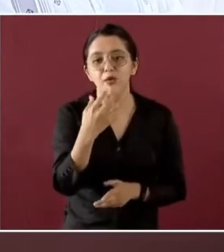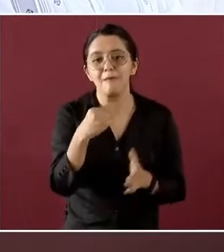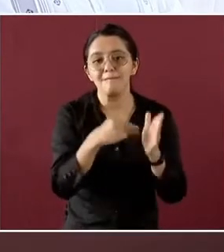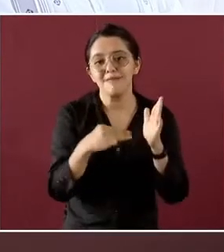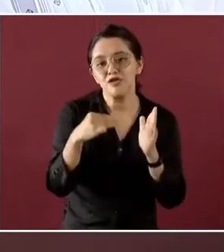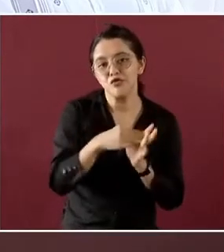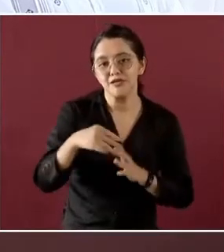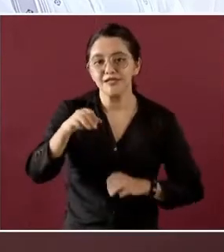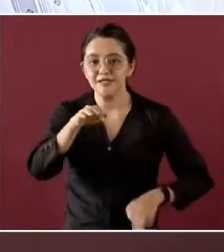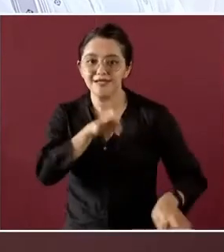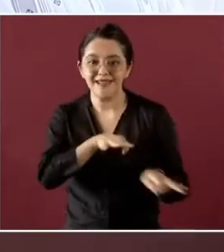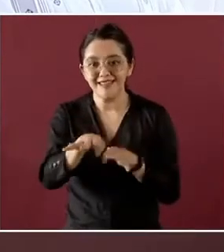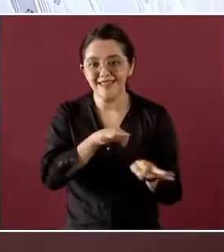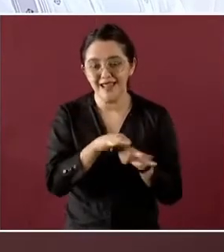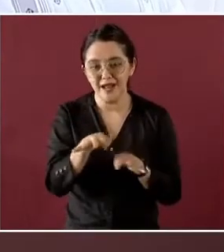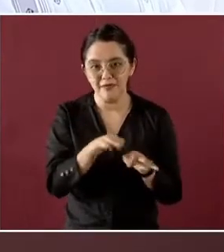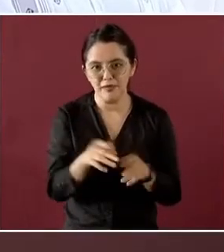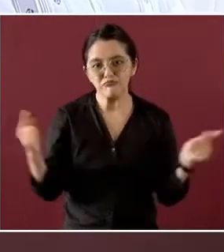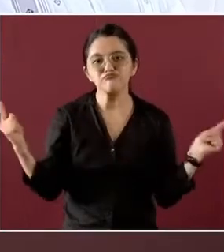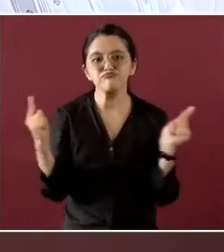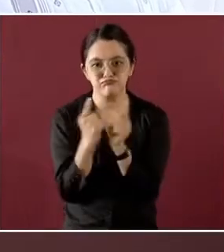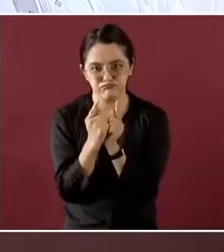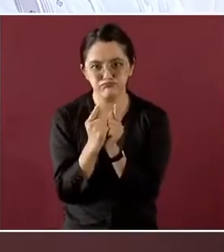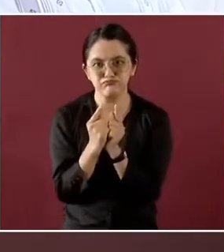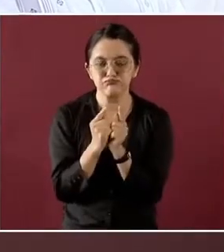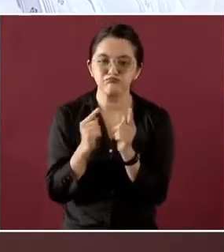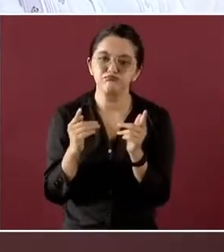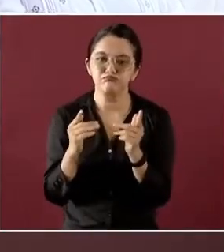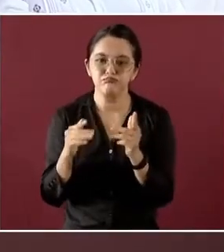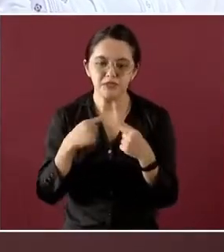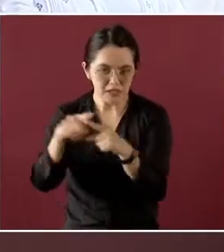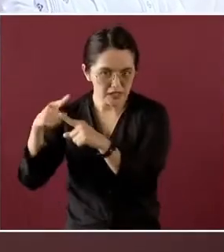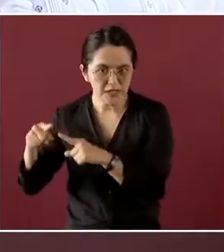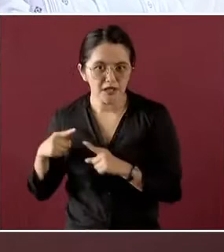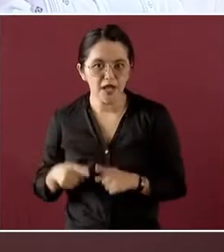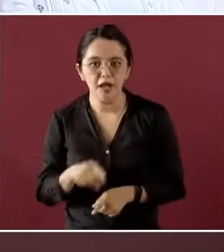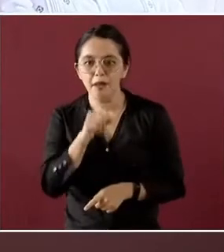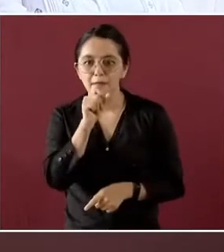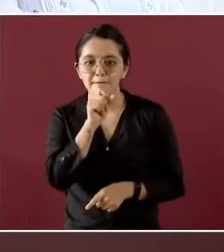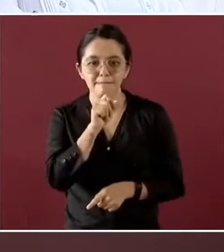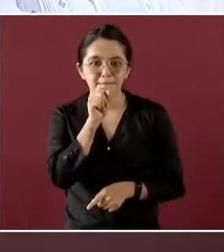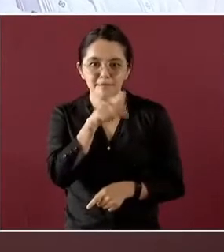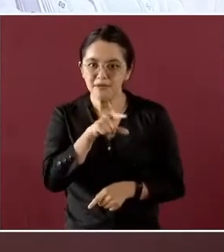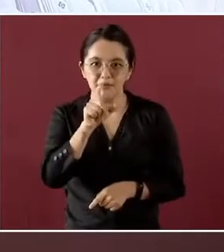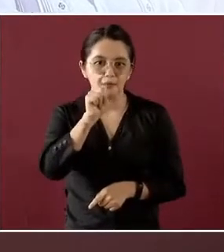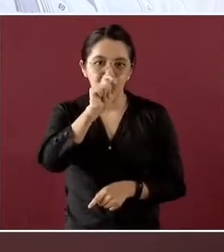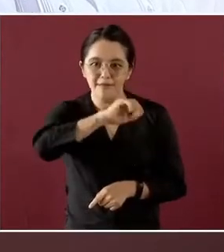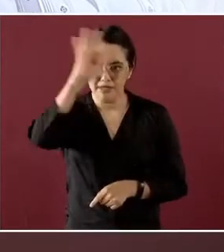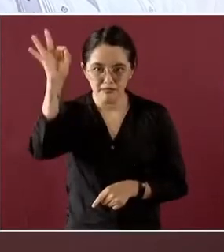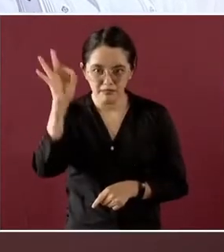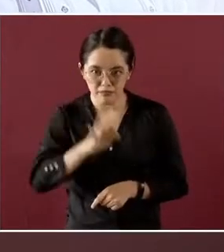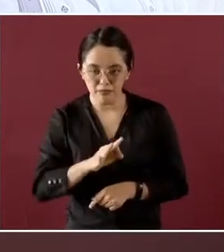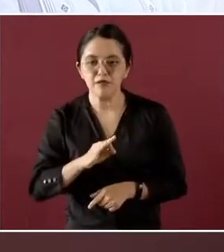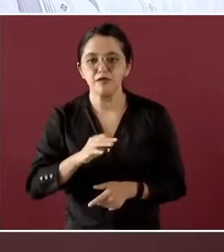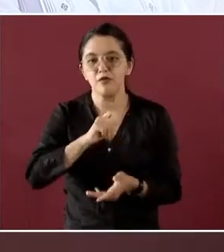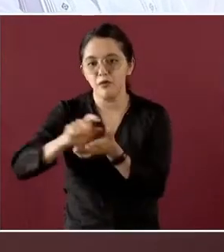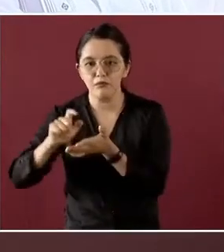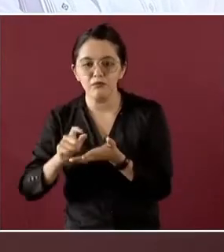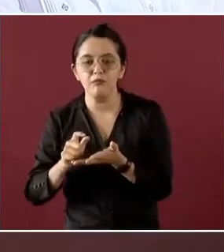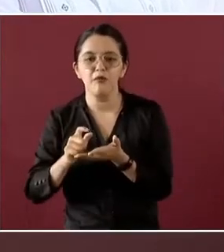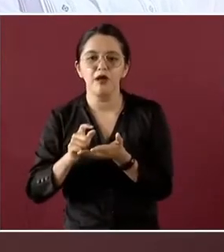e indirectos, 20 por ciento de la inversión privada y 21 por ciento del Producto Interno Bruto.